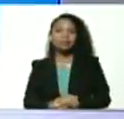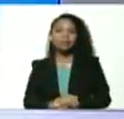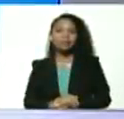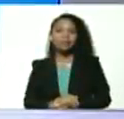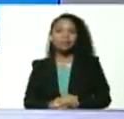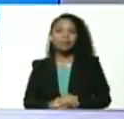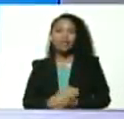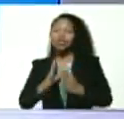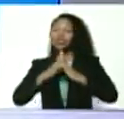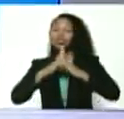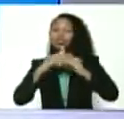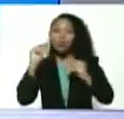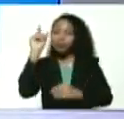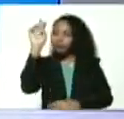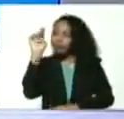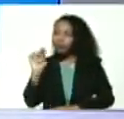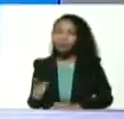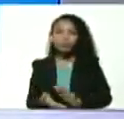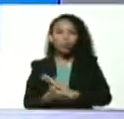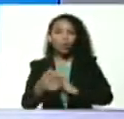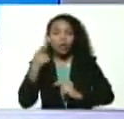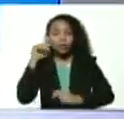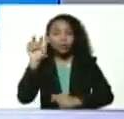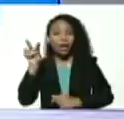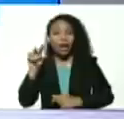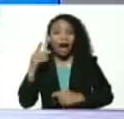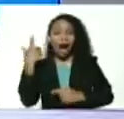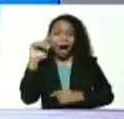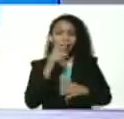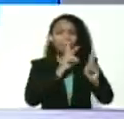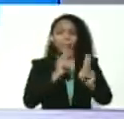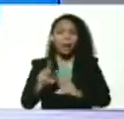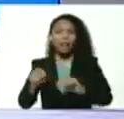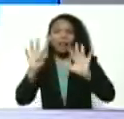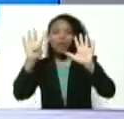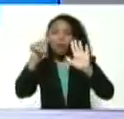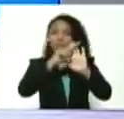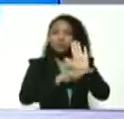todos los días aquí tenemos esta agenda de nueve puntos